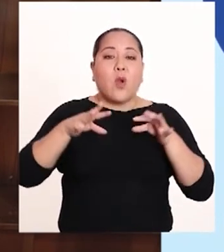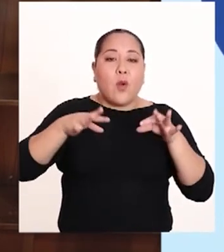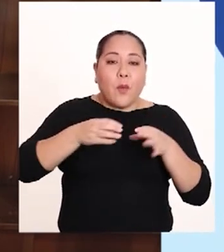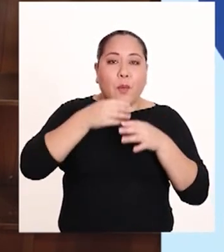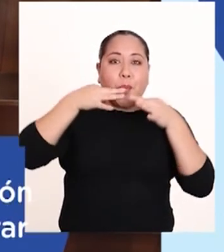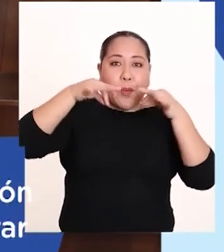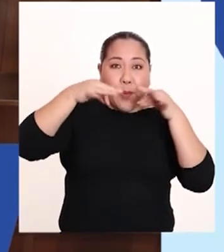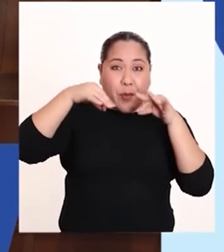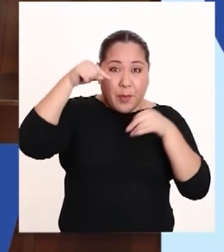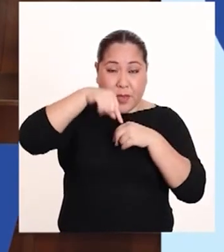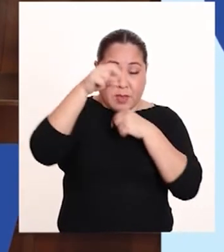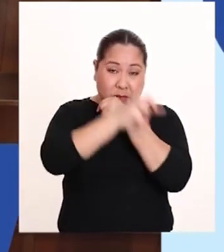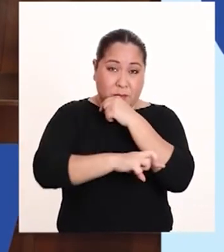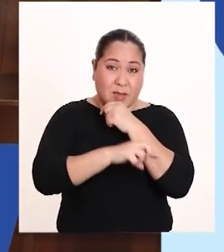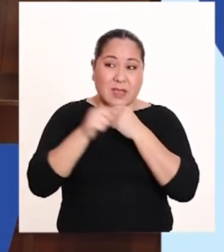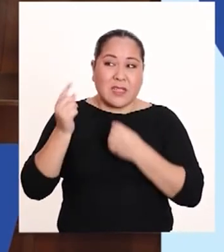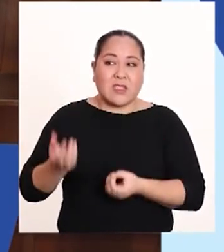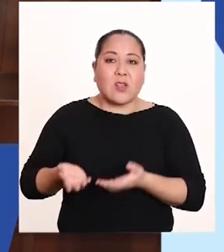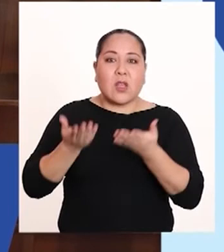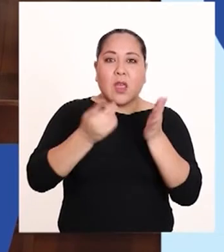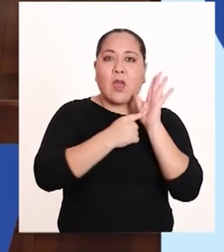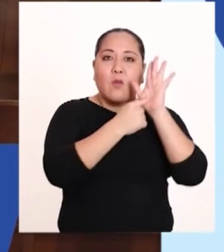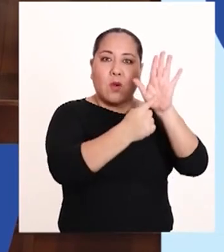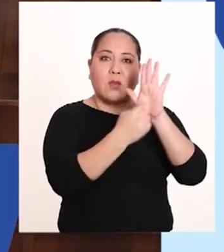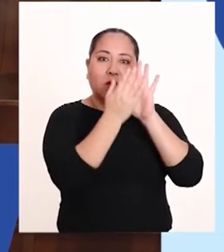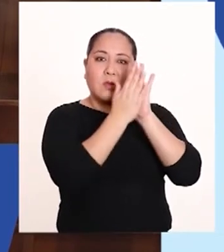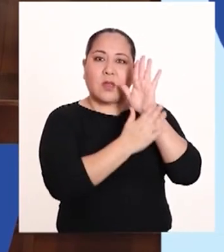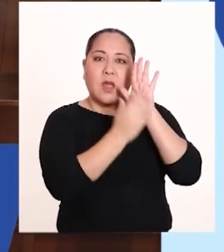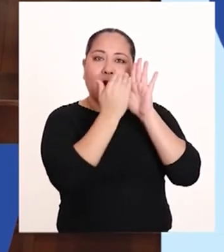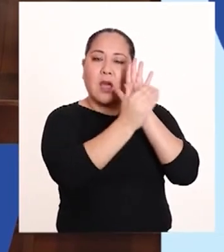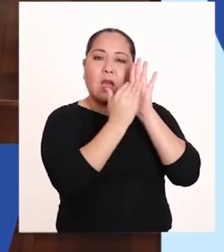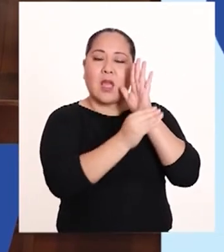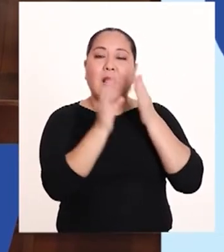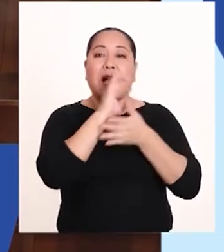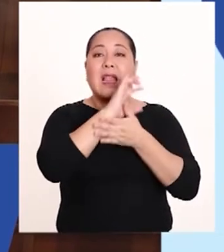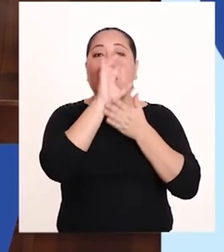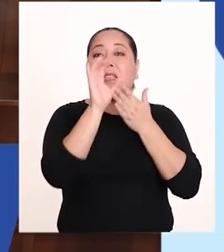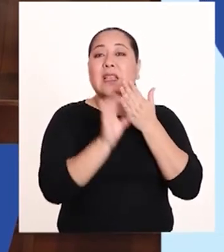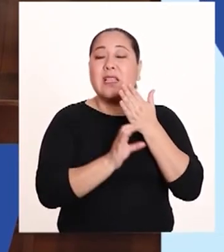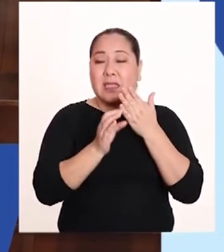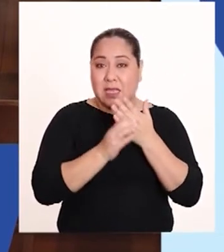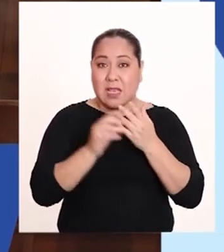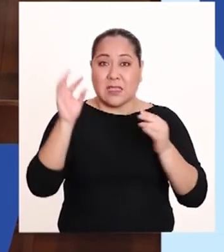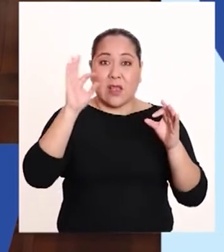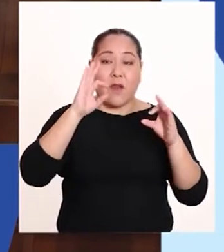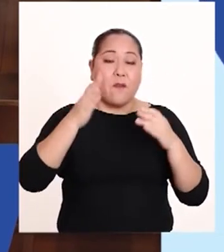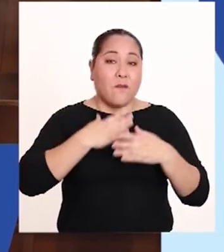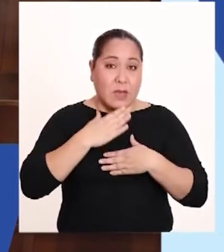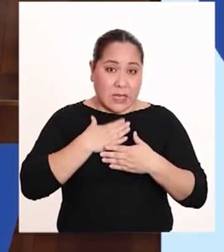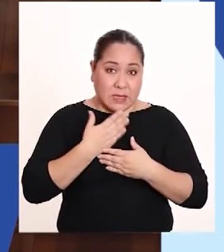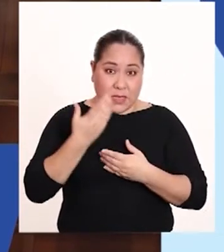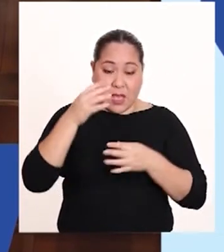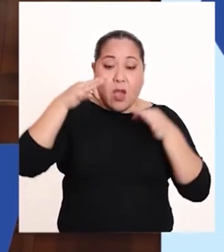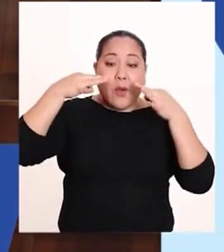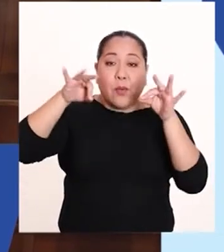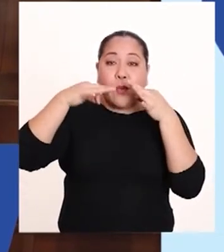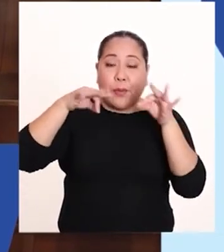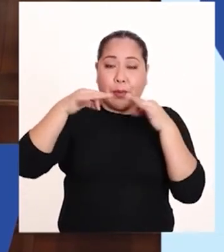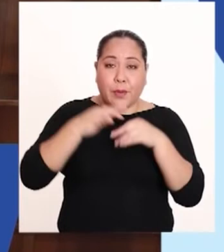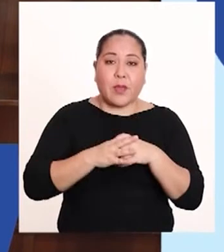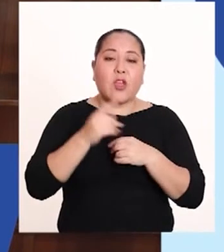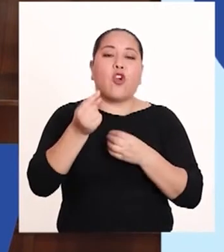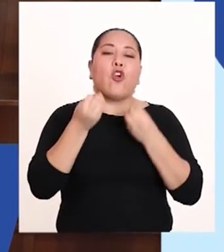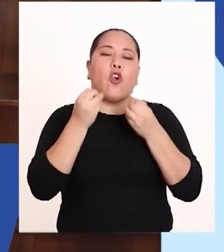en nuestro país son aquellas que dan a conocer las propiedades o características físicas de los plásticos